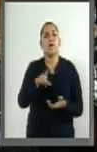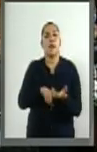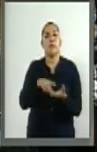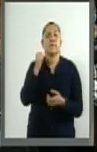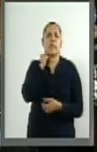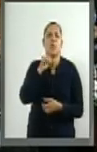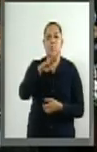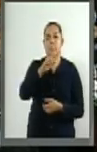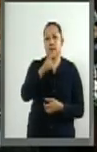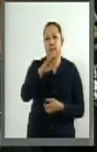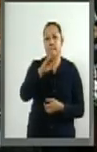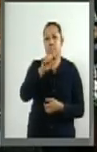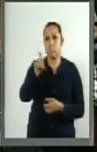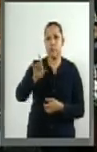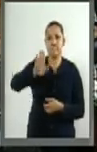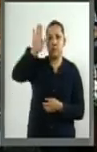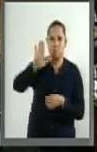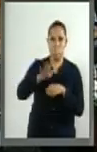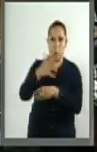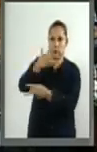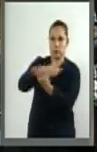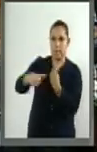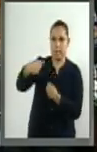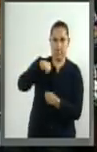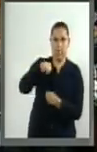Hasta por tres minutos, senador Barbosa.